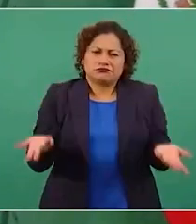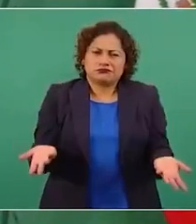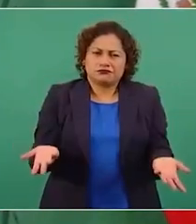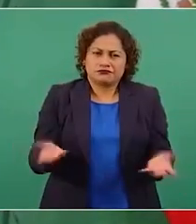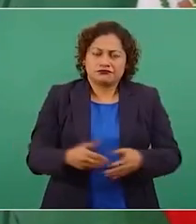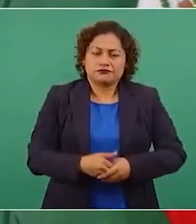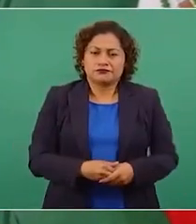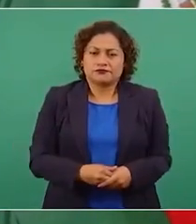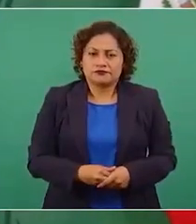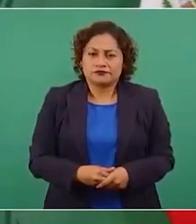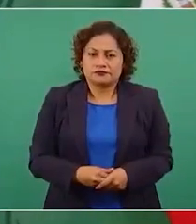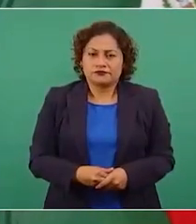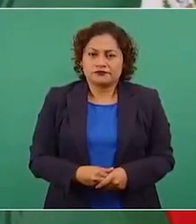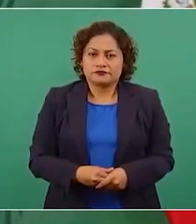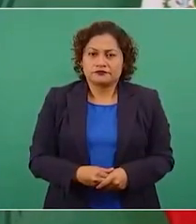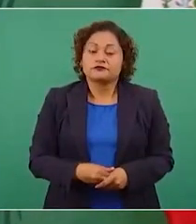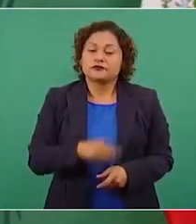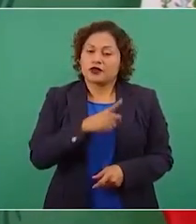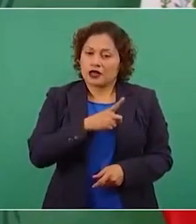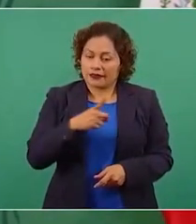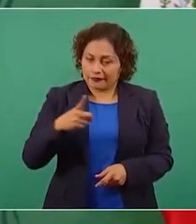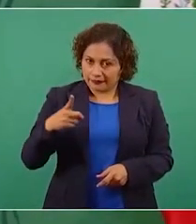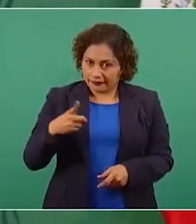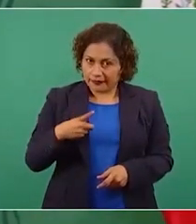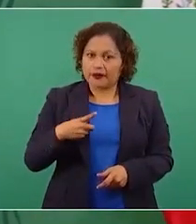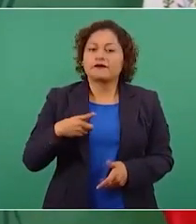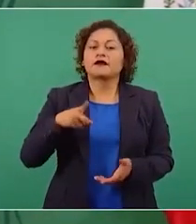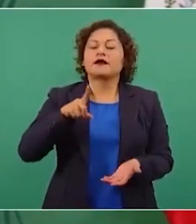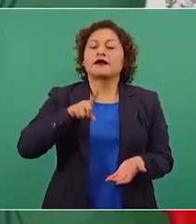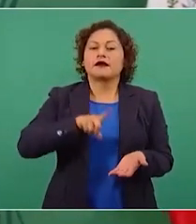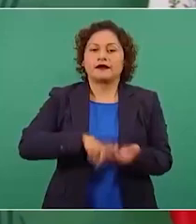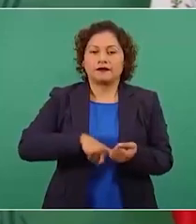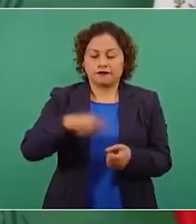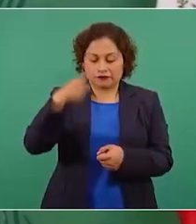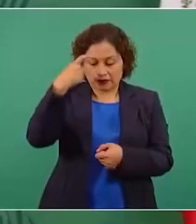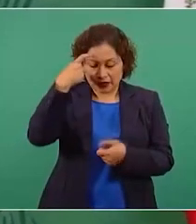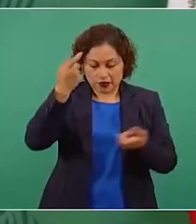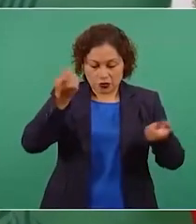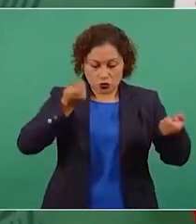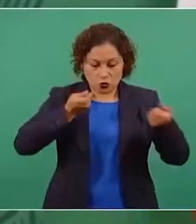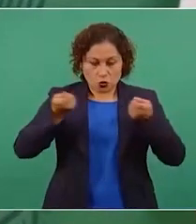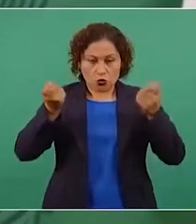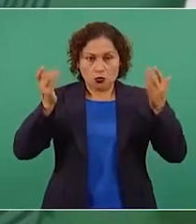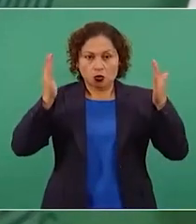tiene que buscar la serenidad